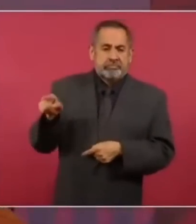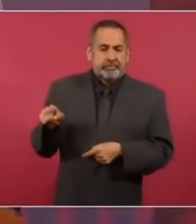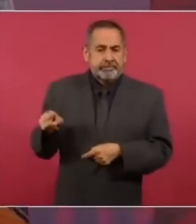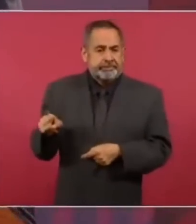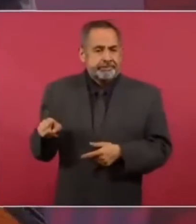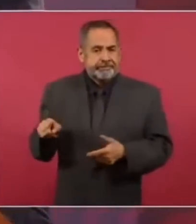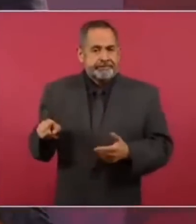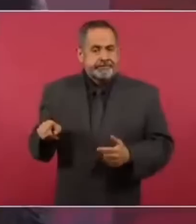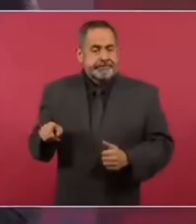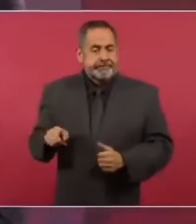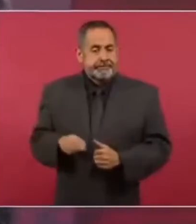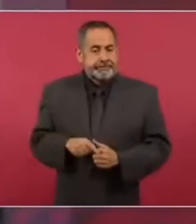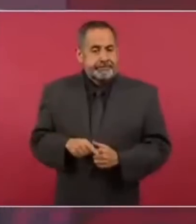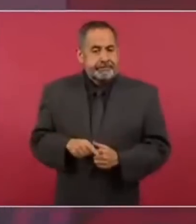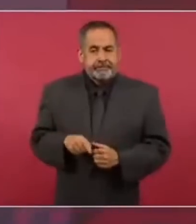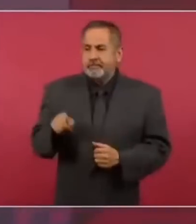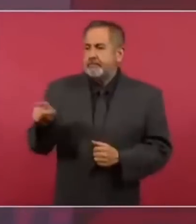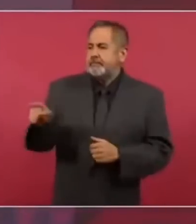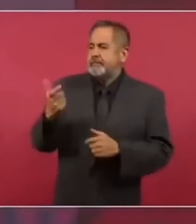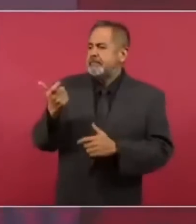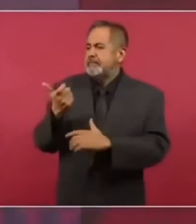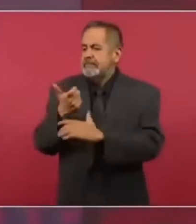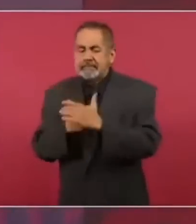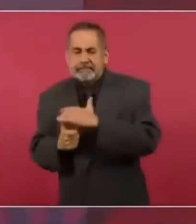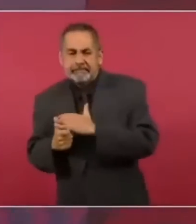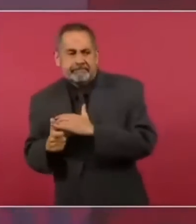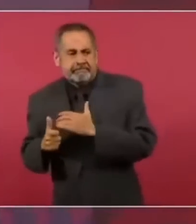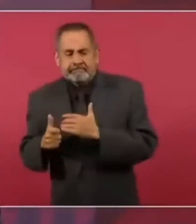de lavado de dinero.